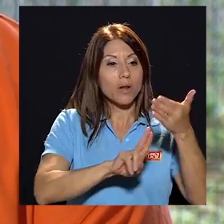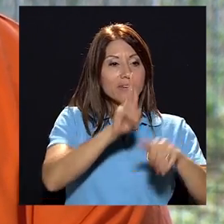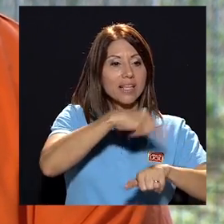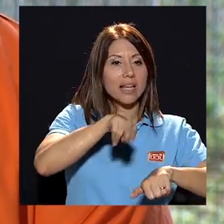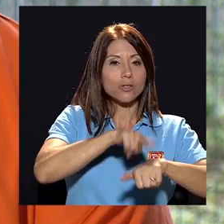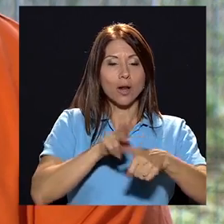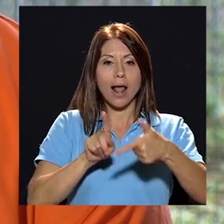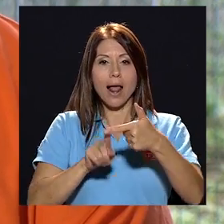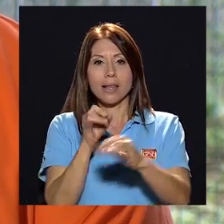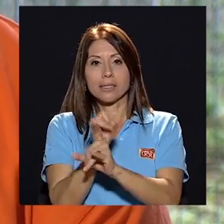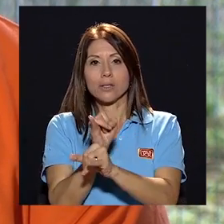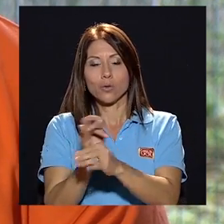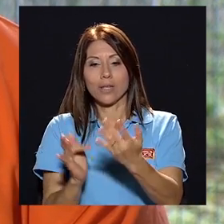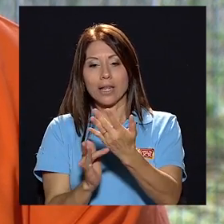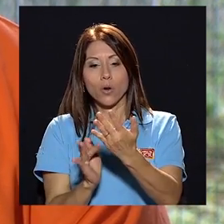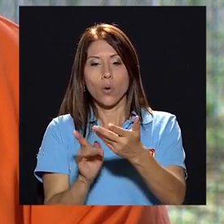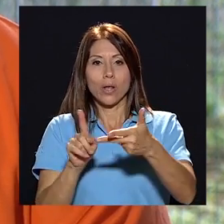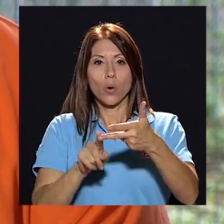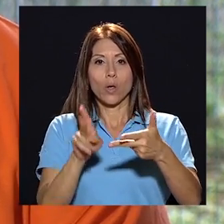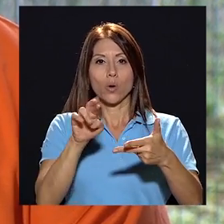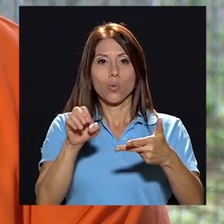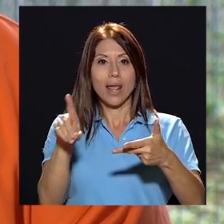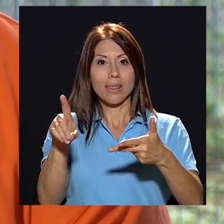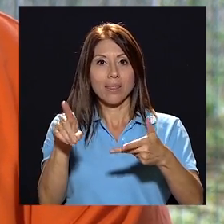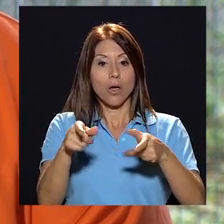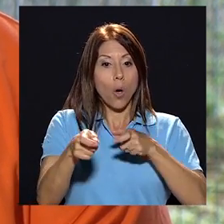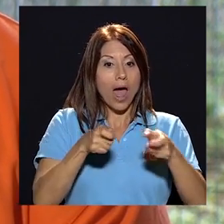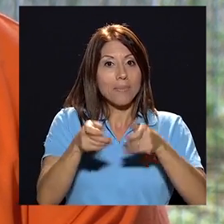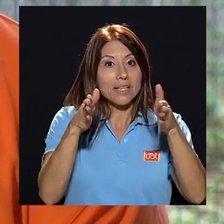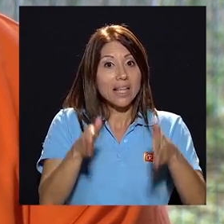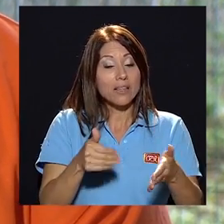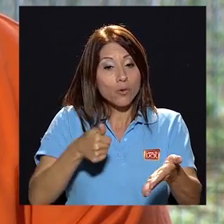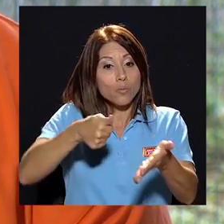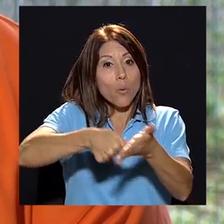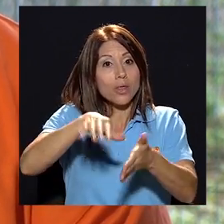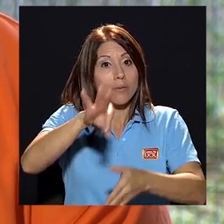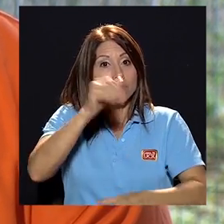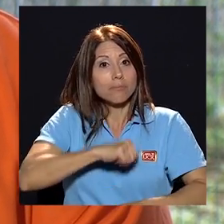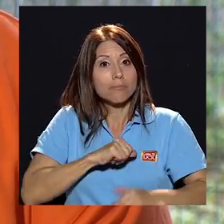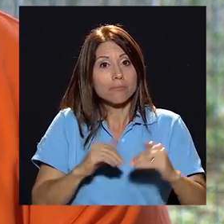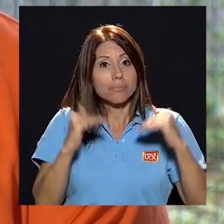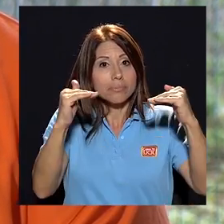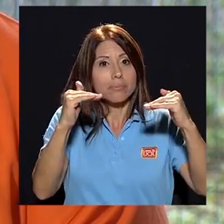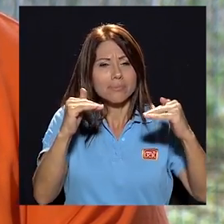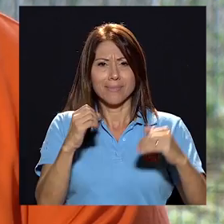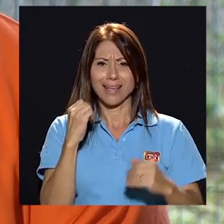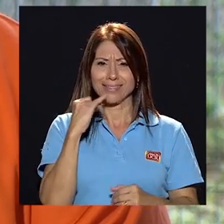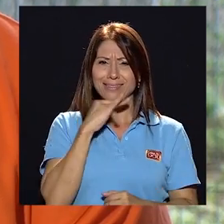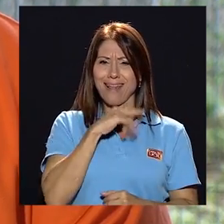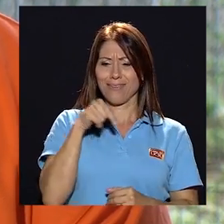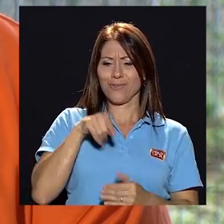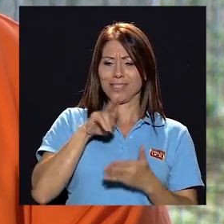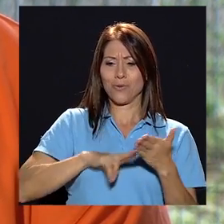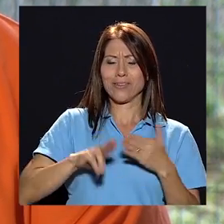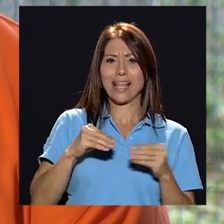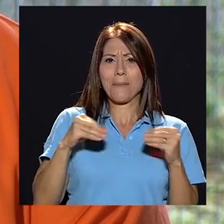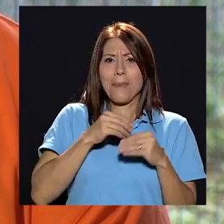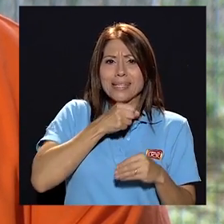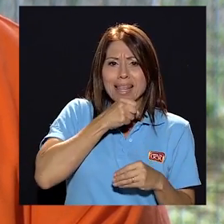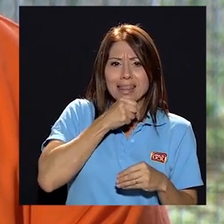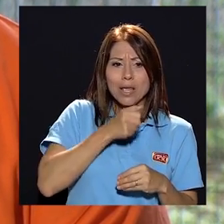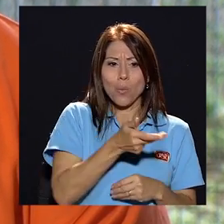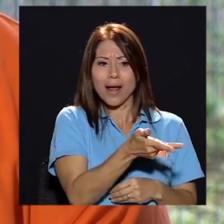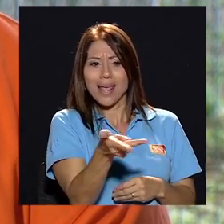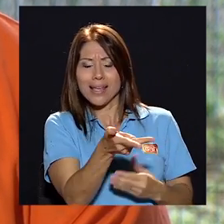universidad nacional en el tecnológico y en la UNED los administrativos votan es extraño que la universidad que es más antigua que